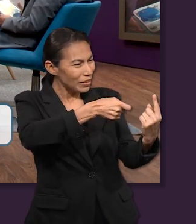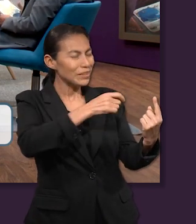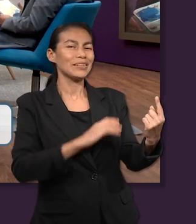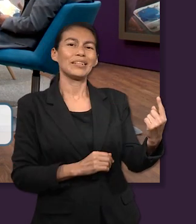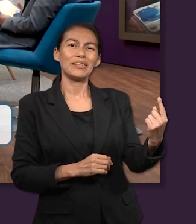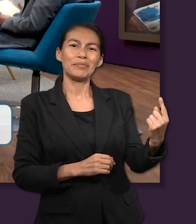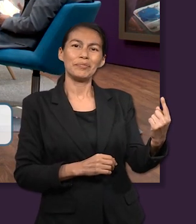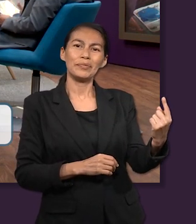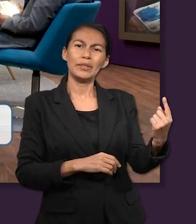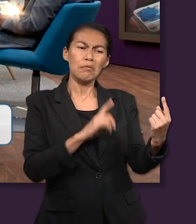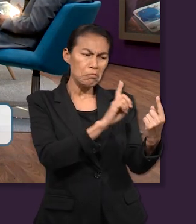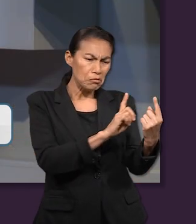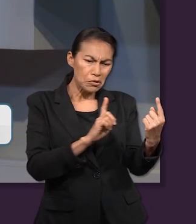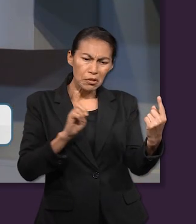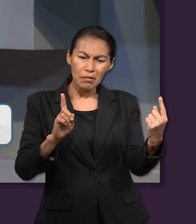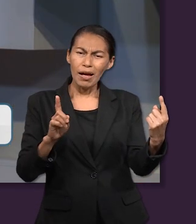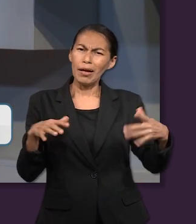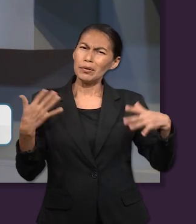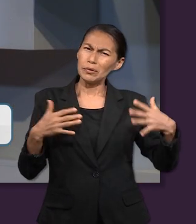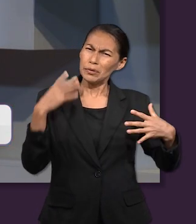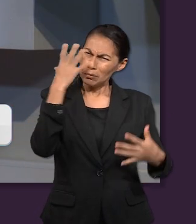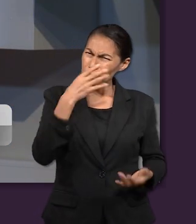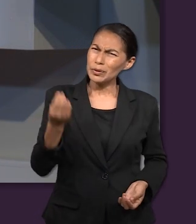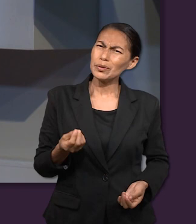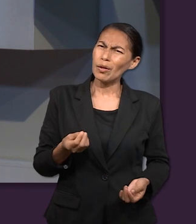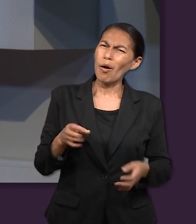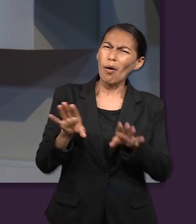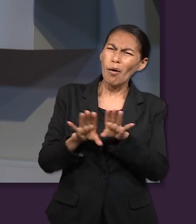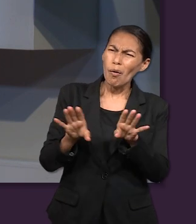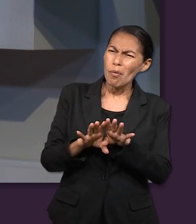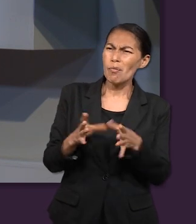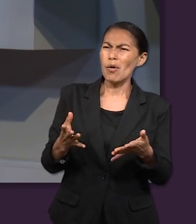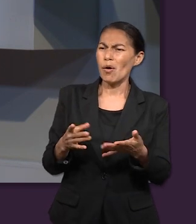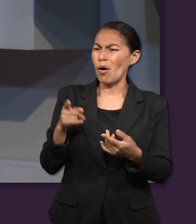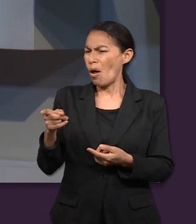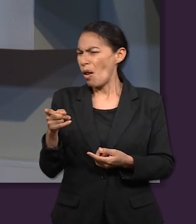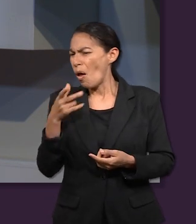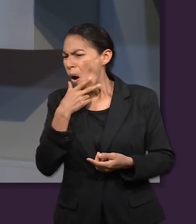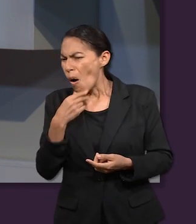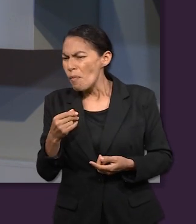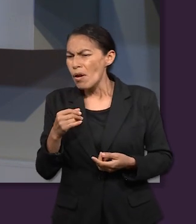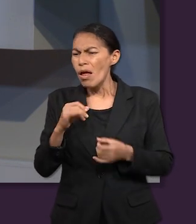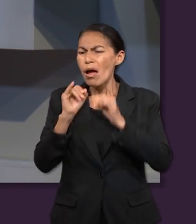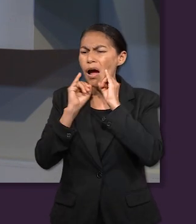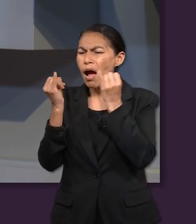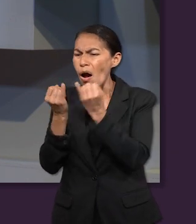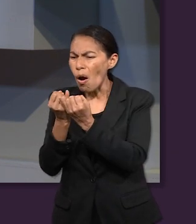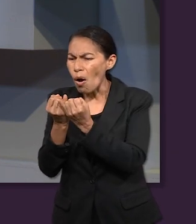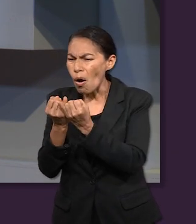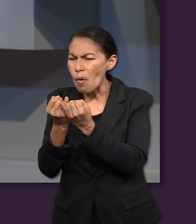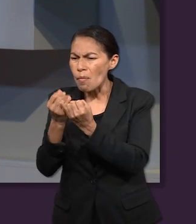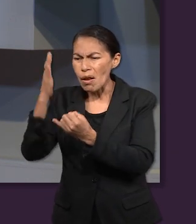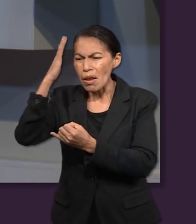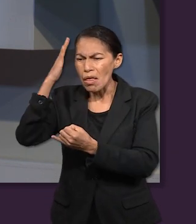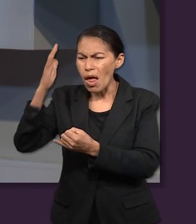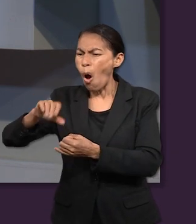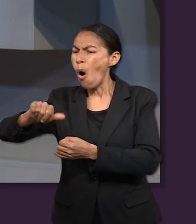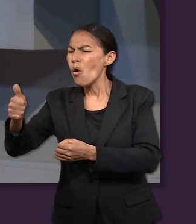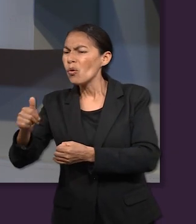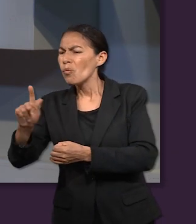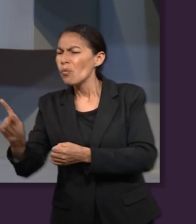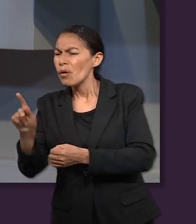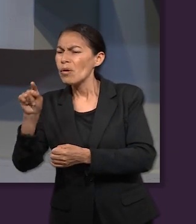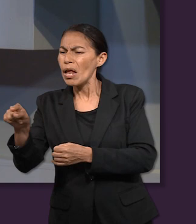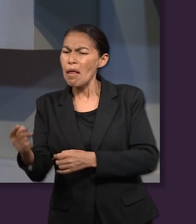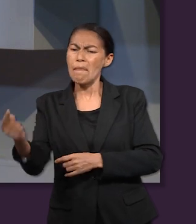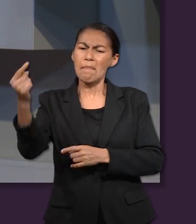Sí, es maravillosa esa parte. Cómo un campesino, un patriarca de otra nación,